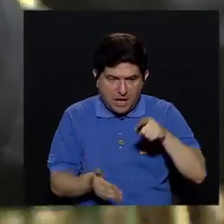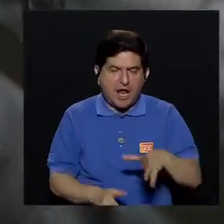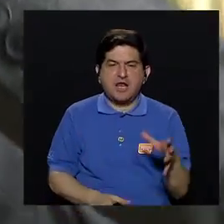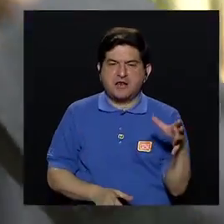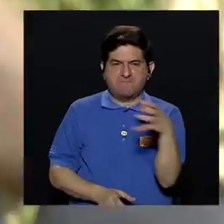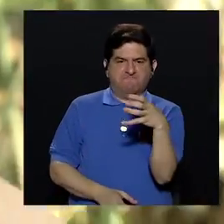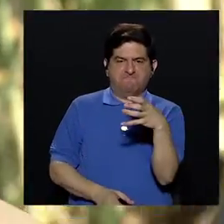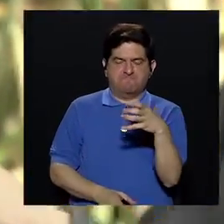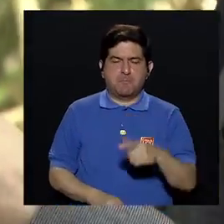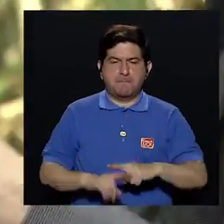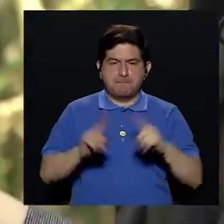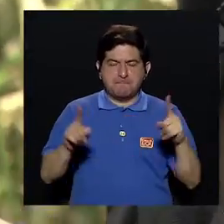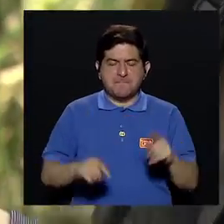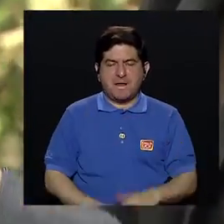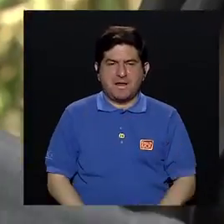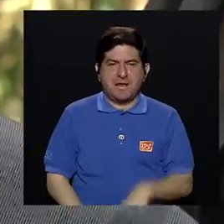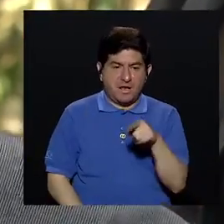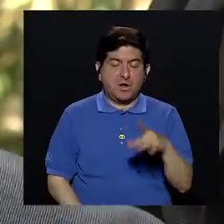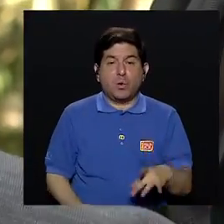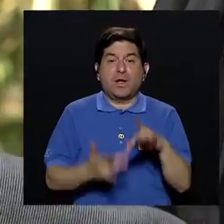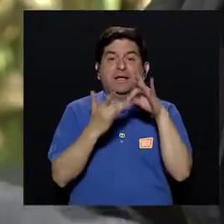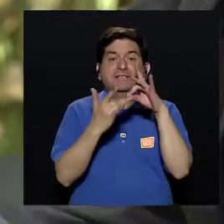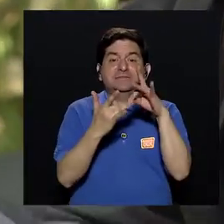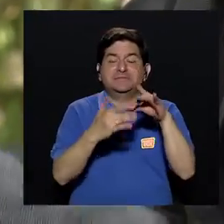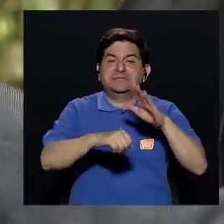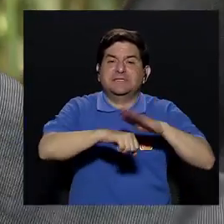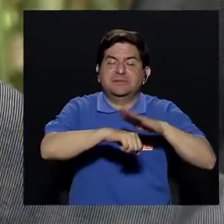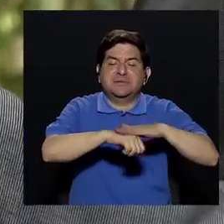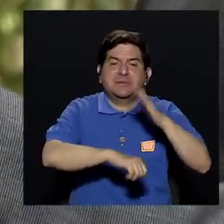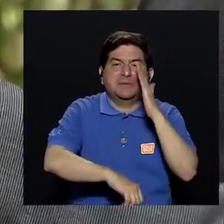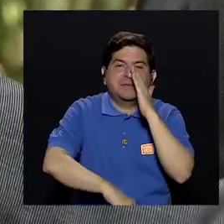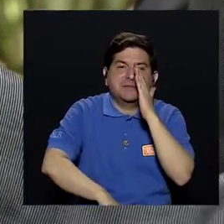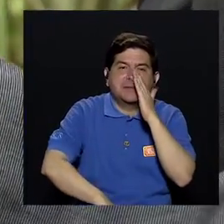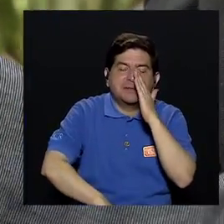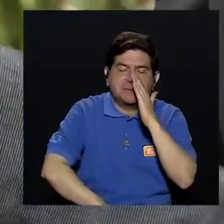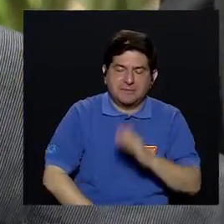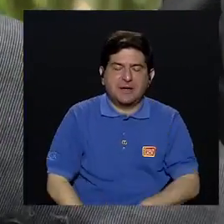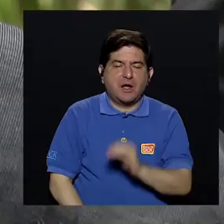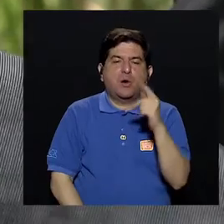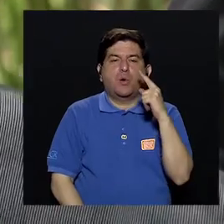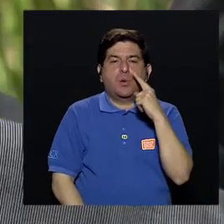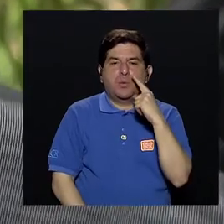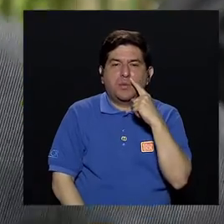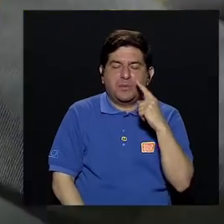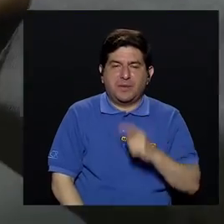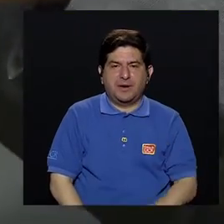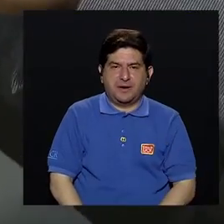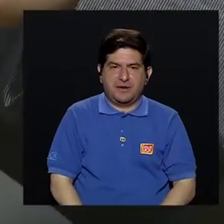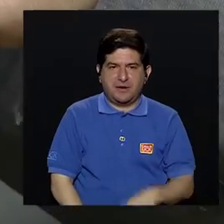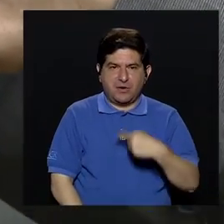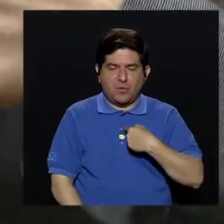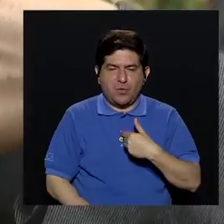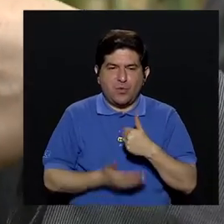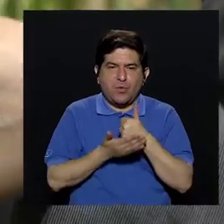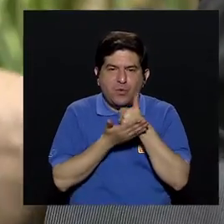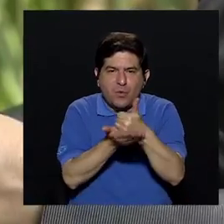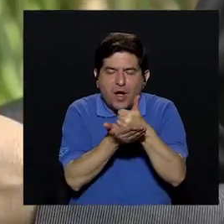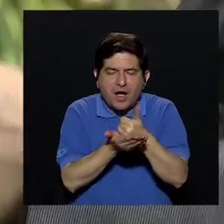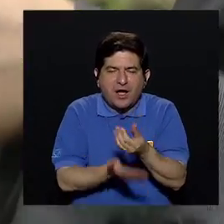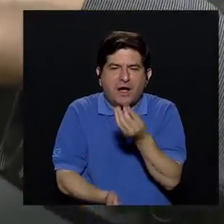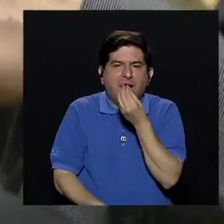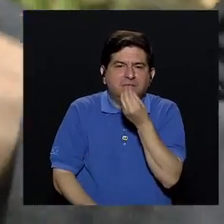chiquito lo pueda agarrar pero esos biberones son especiales porque le permite a la madre o al padre que uno le ayude a la